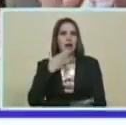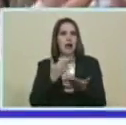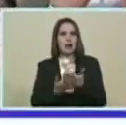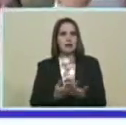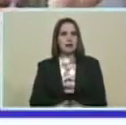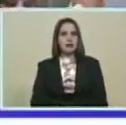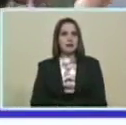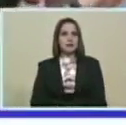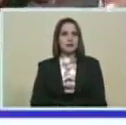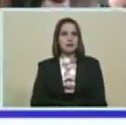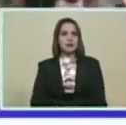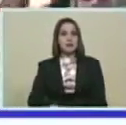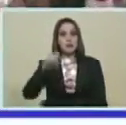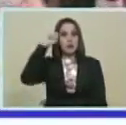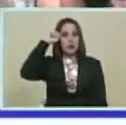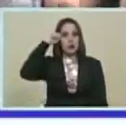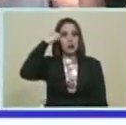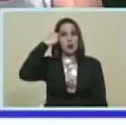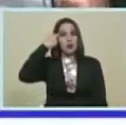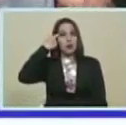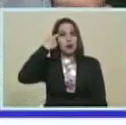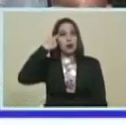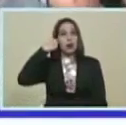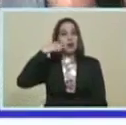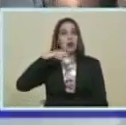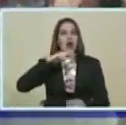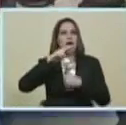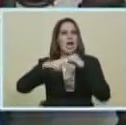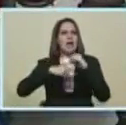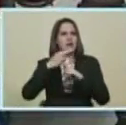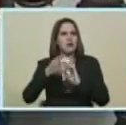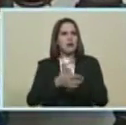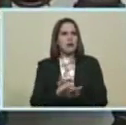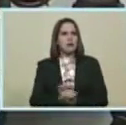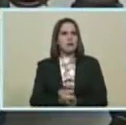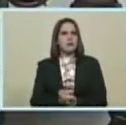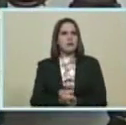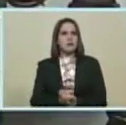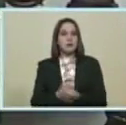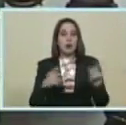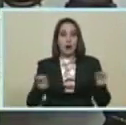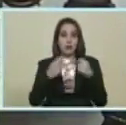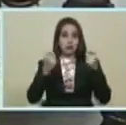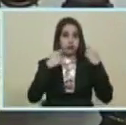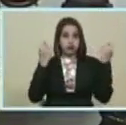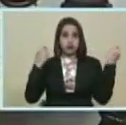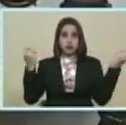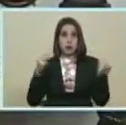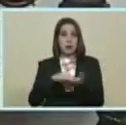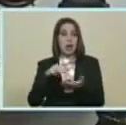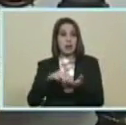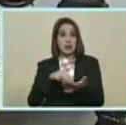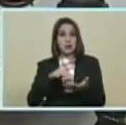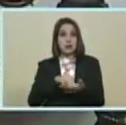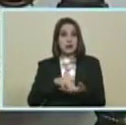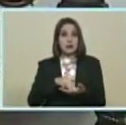Nuestro recuerdo Al compañero Héctor Rodríguez Que anda Encampañado En el estado Miranda